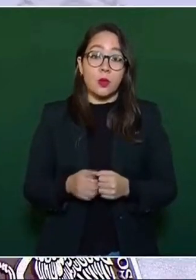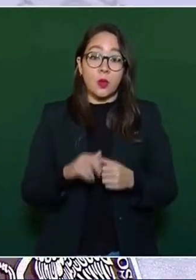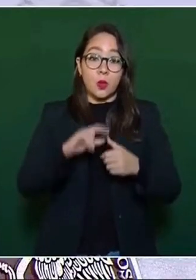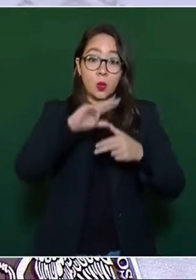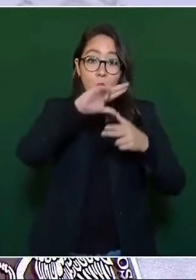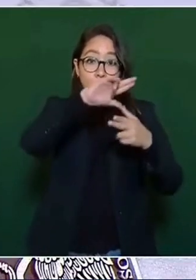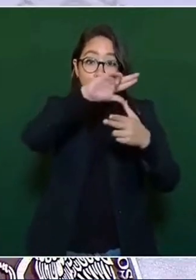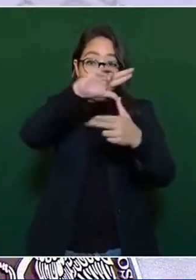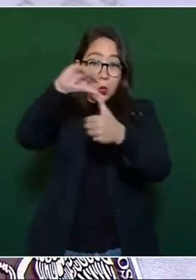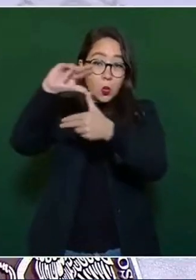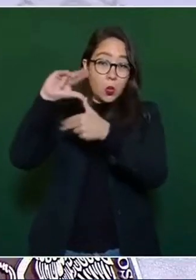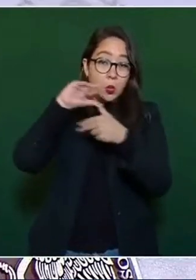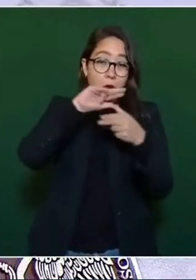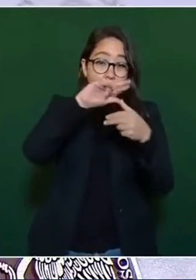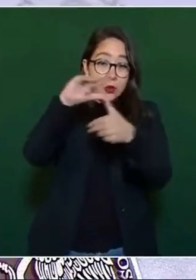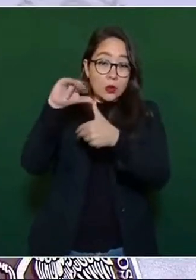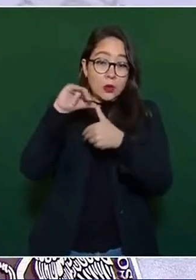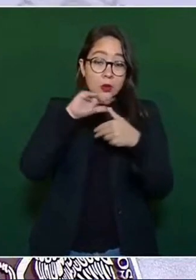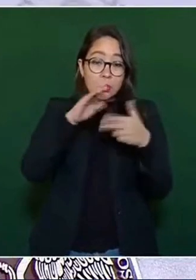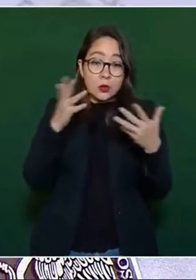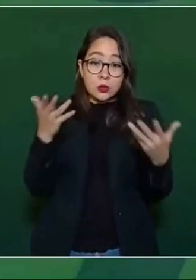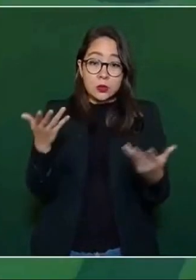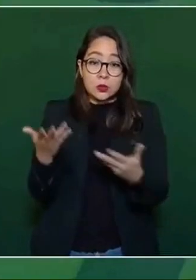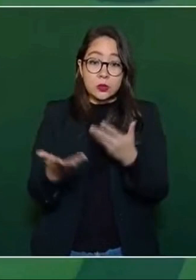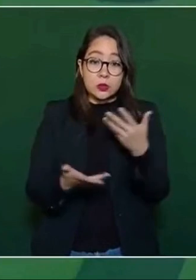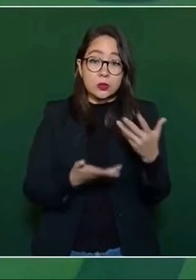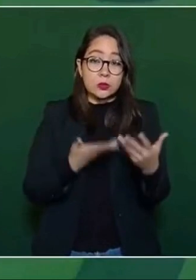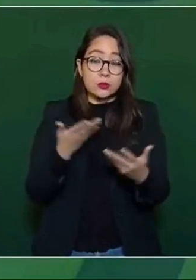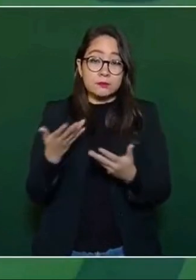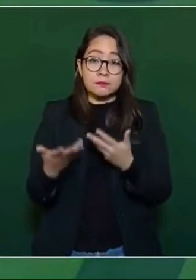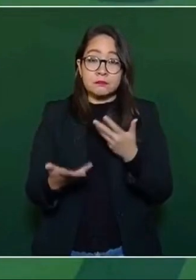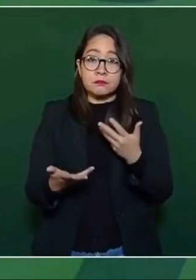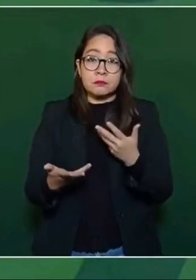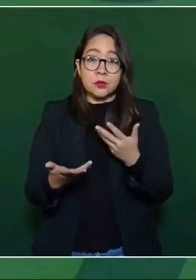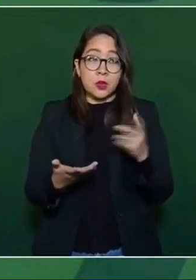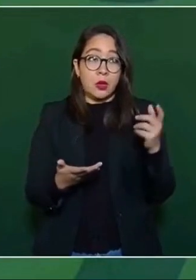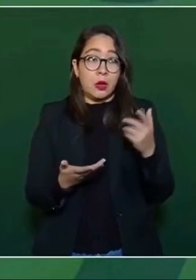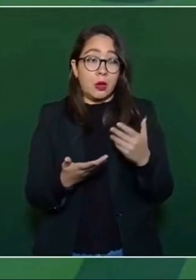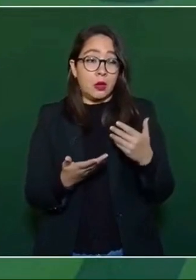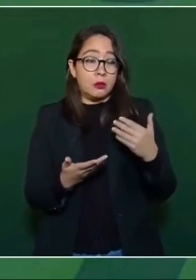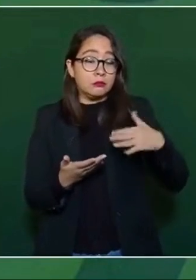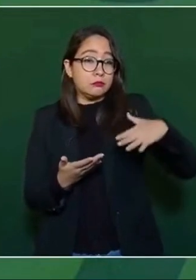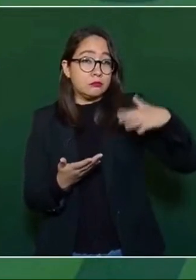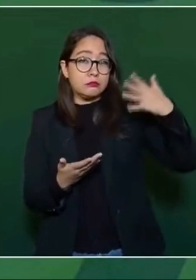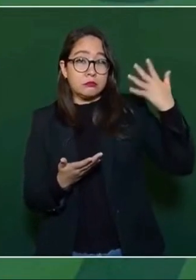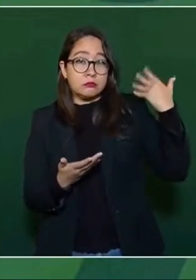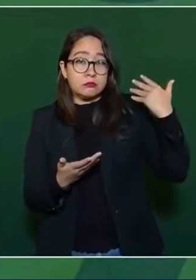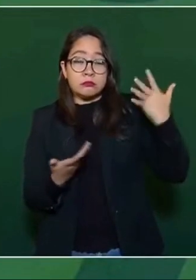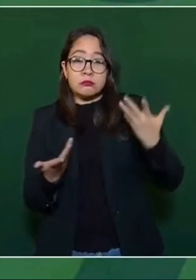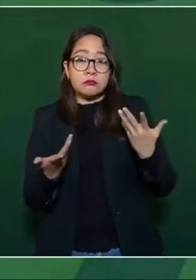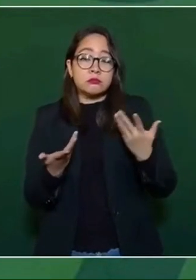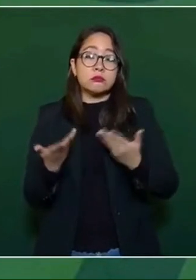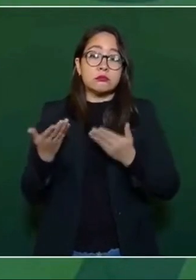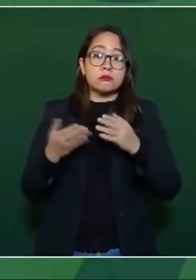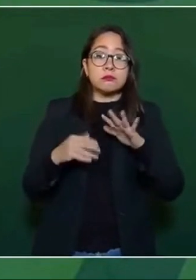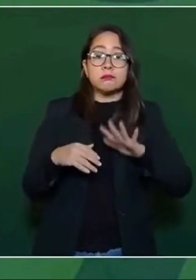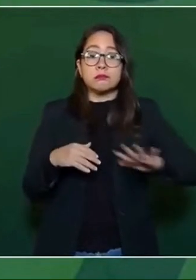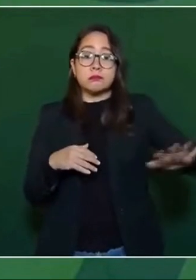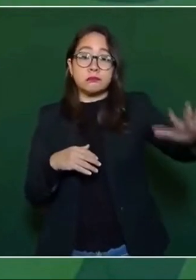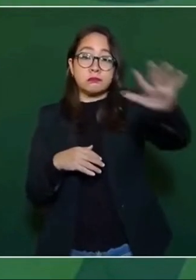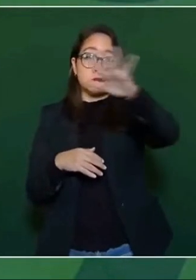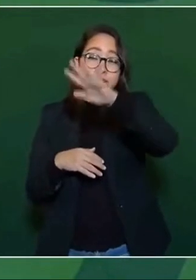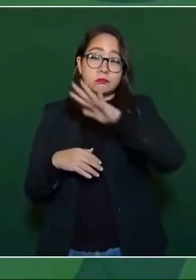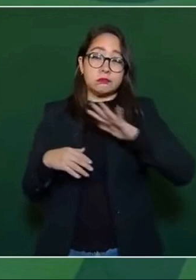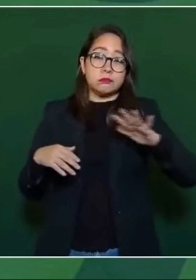causó daños en la mayoría del